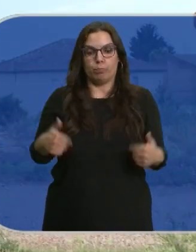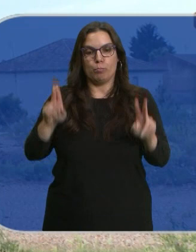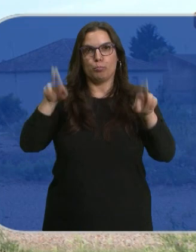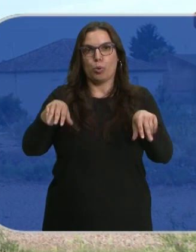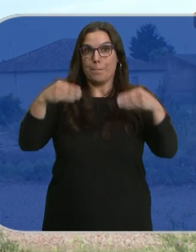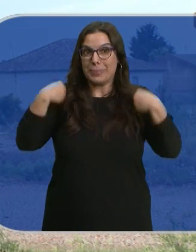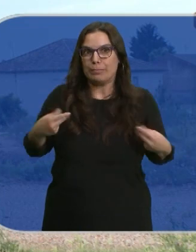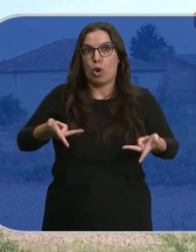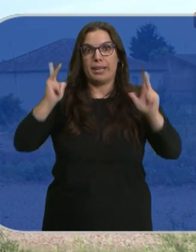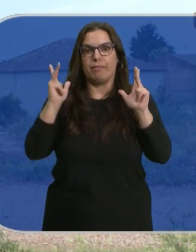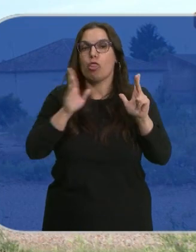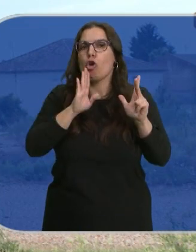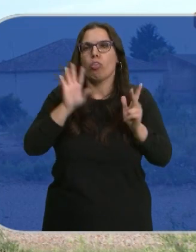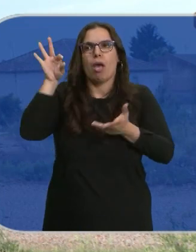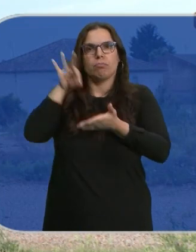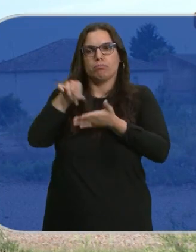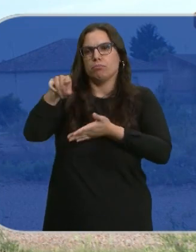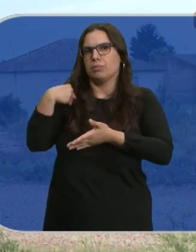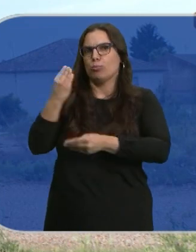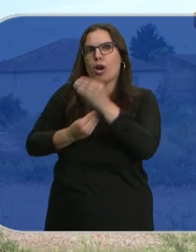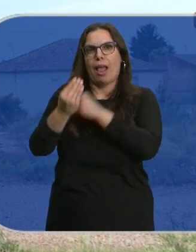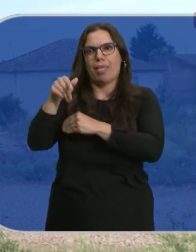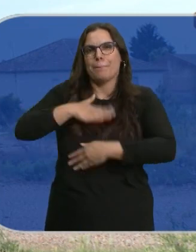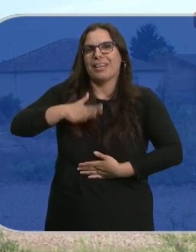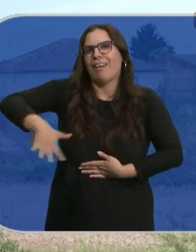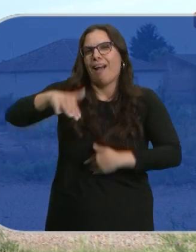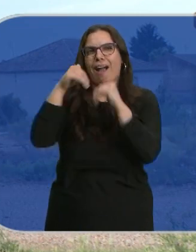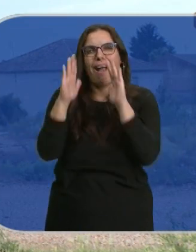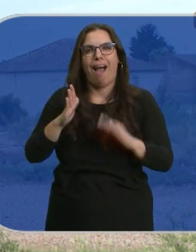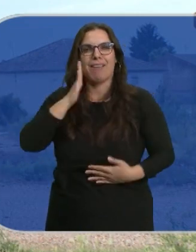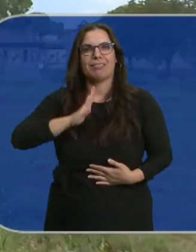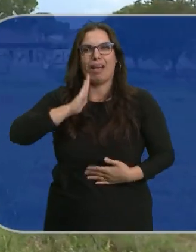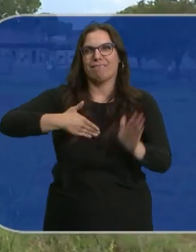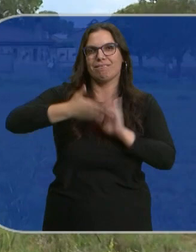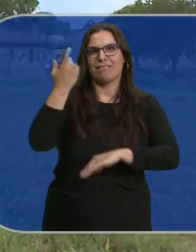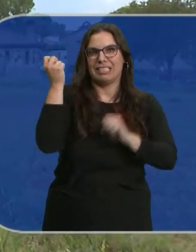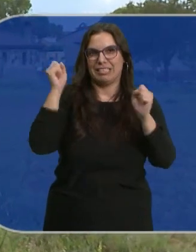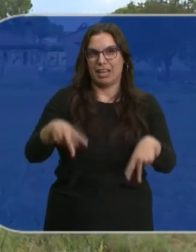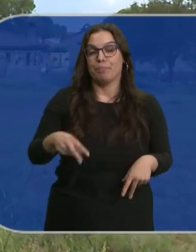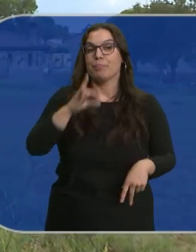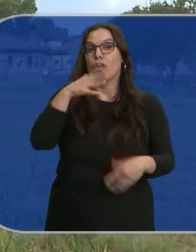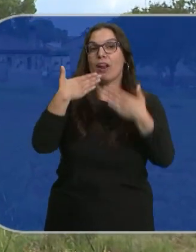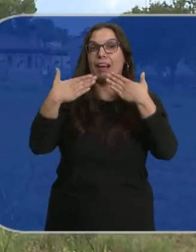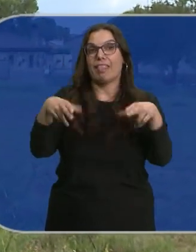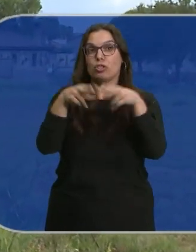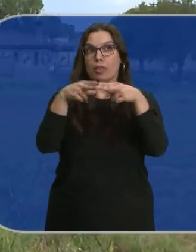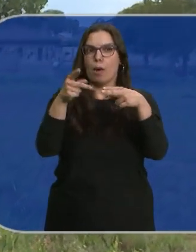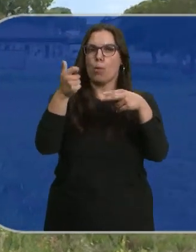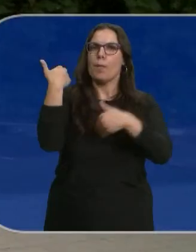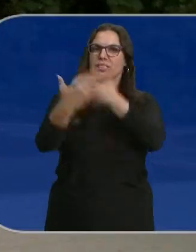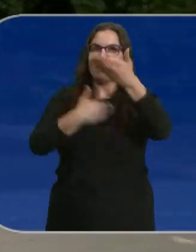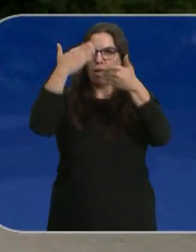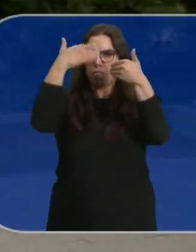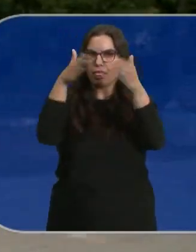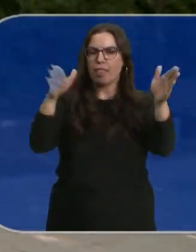en tu lugar, que donde tú naces siempre es tu lugar, no tener que irte. Ahora, gracias a una sociedad, dicen, más